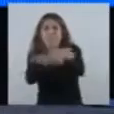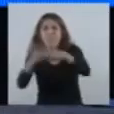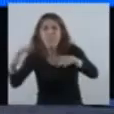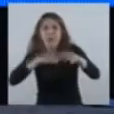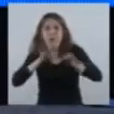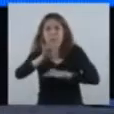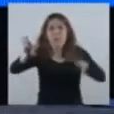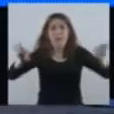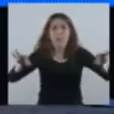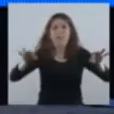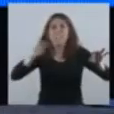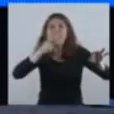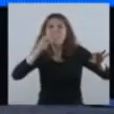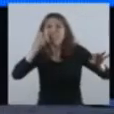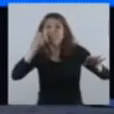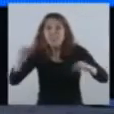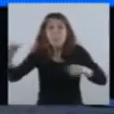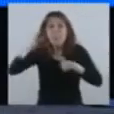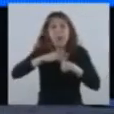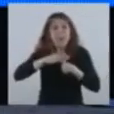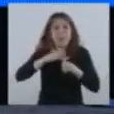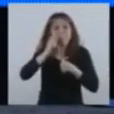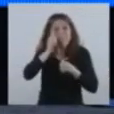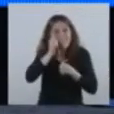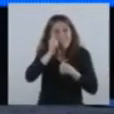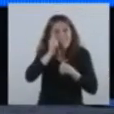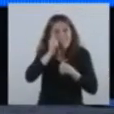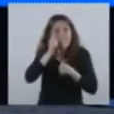suele ser indolente.